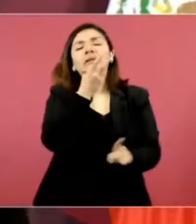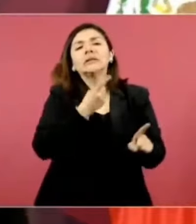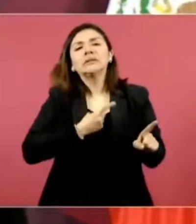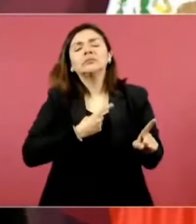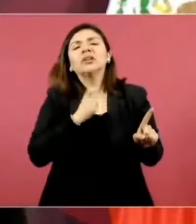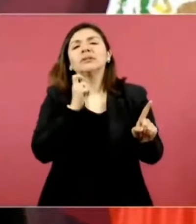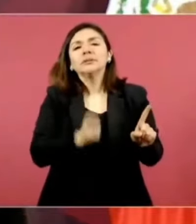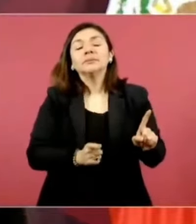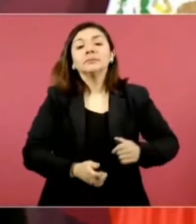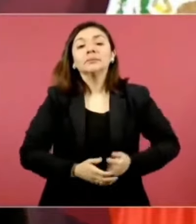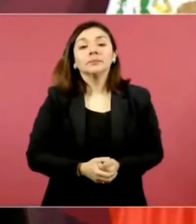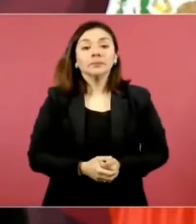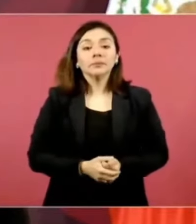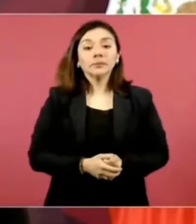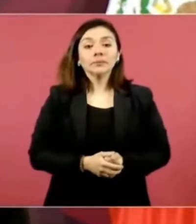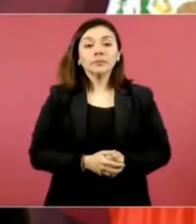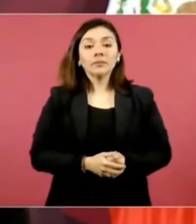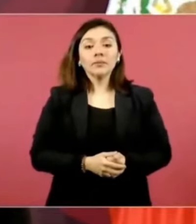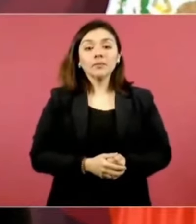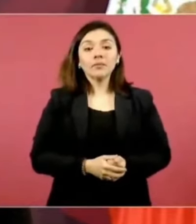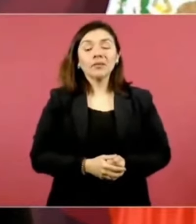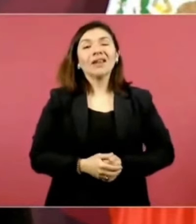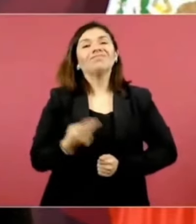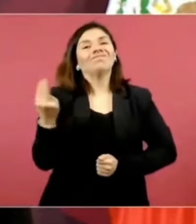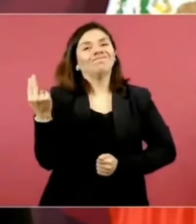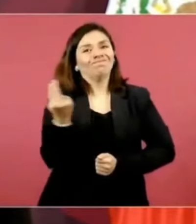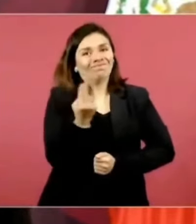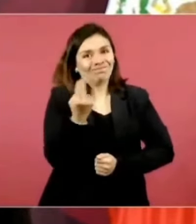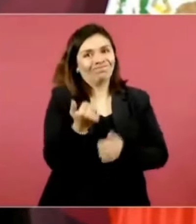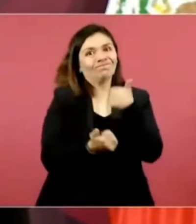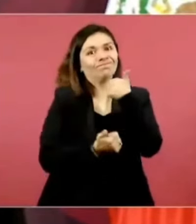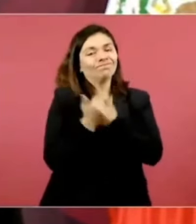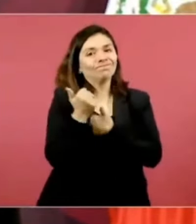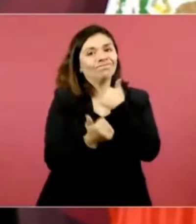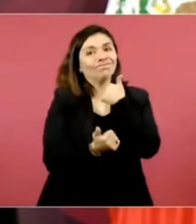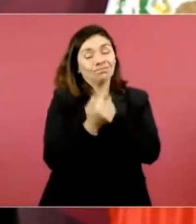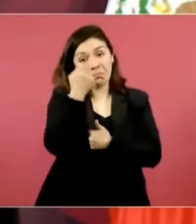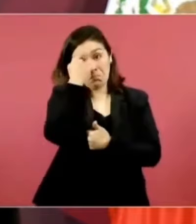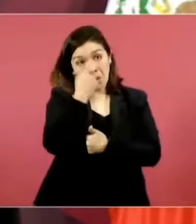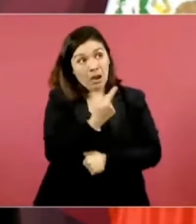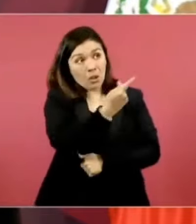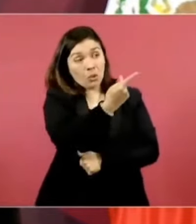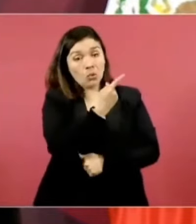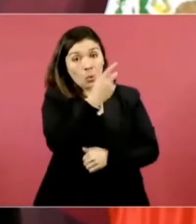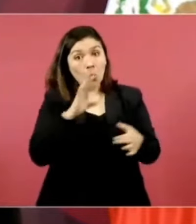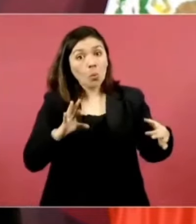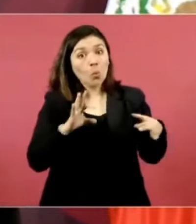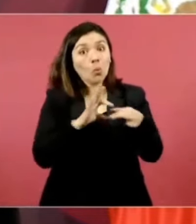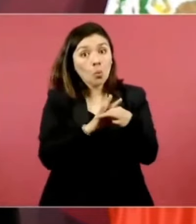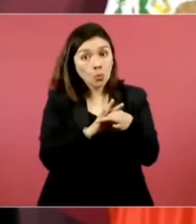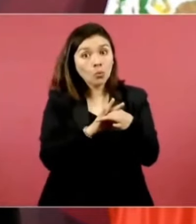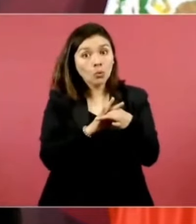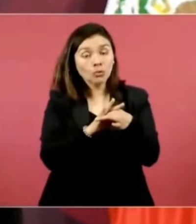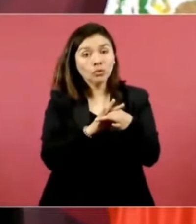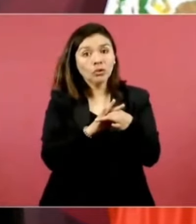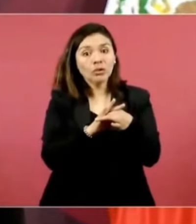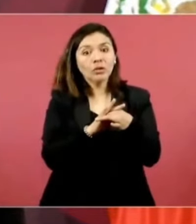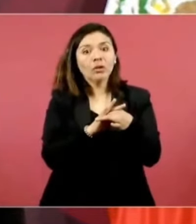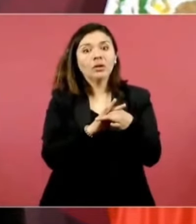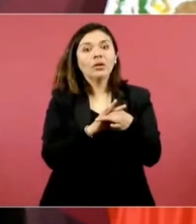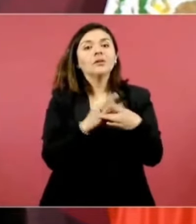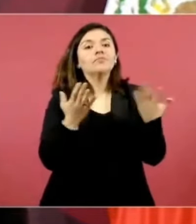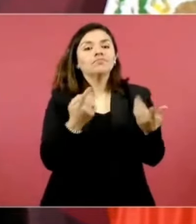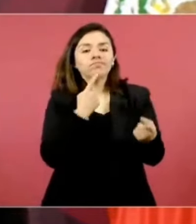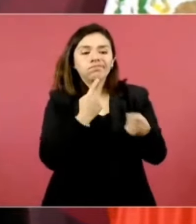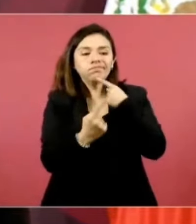teníamos que buscar juntos la